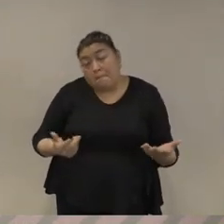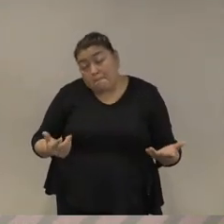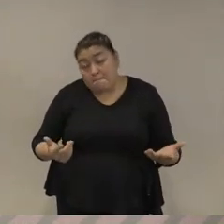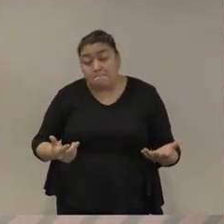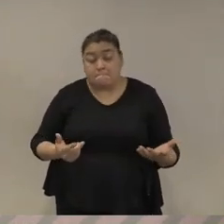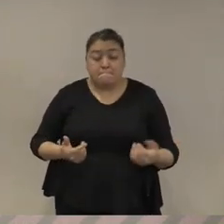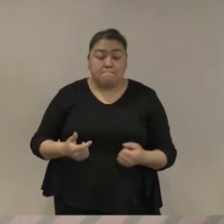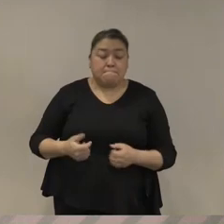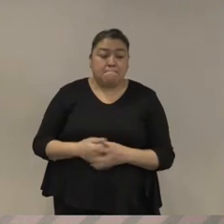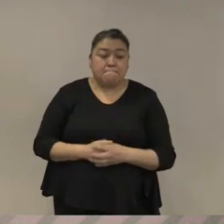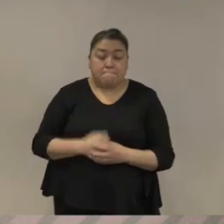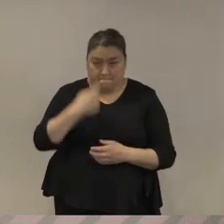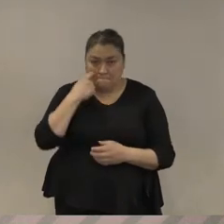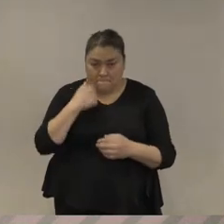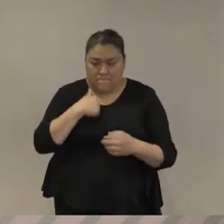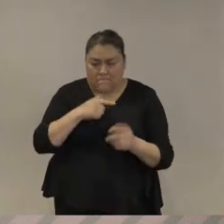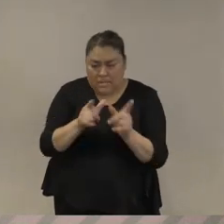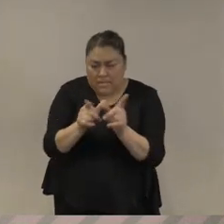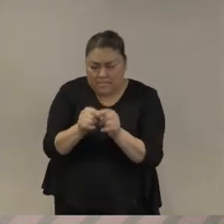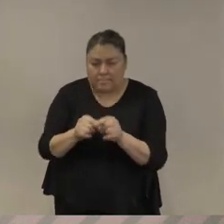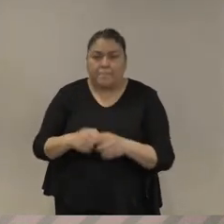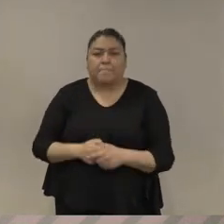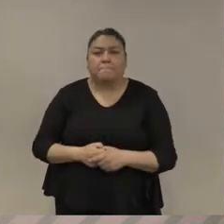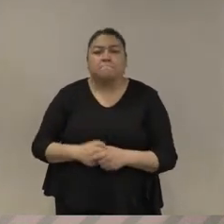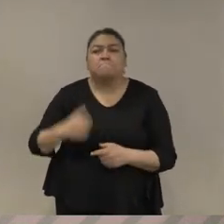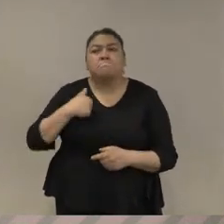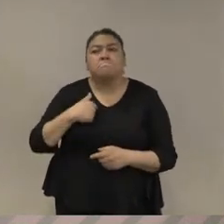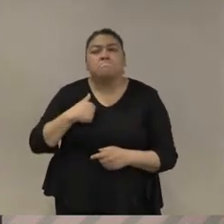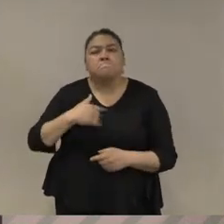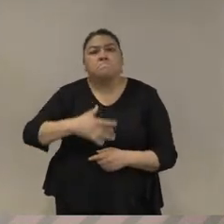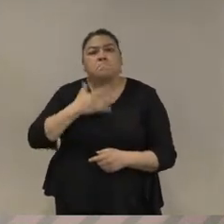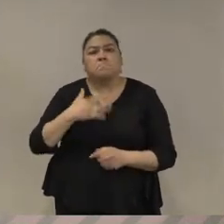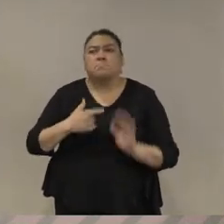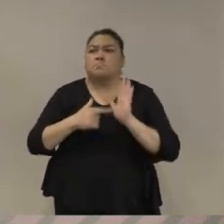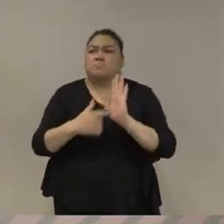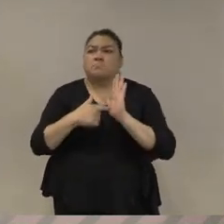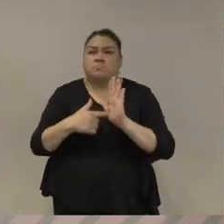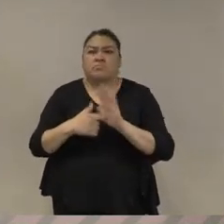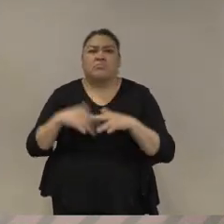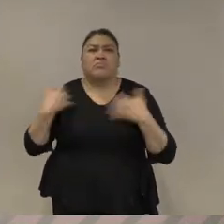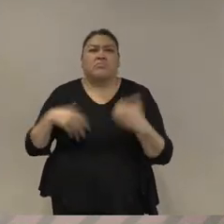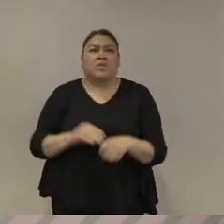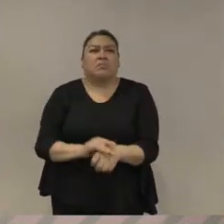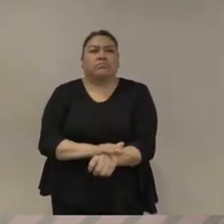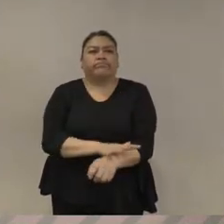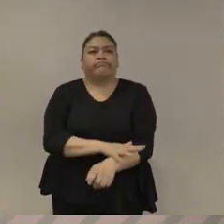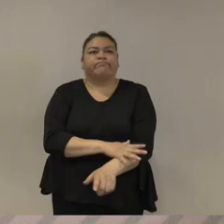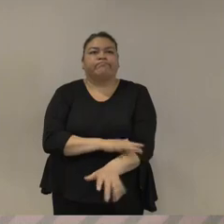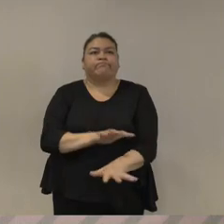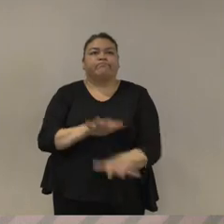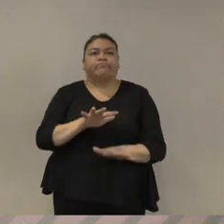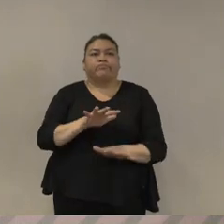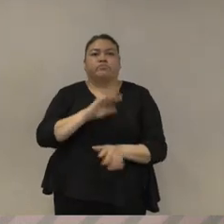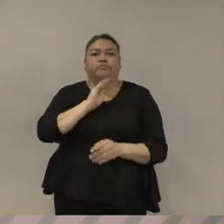termino con esto me sacudió la exposición del colega del CIDE en la mañana el